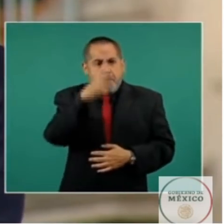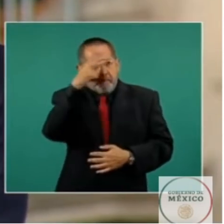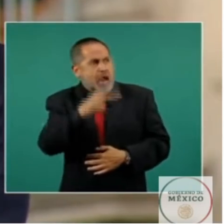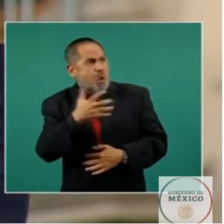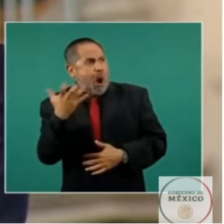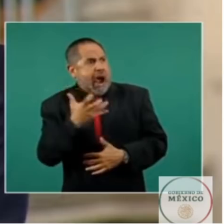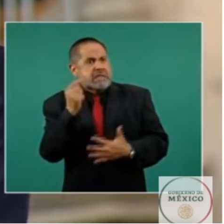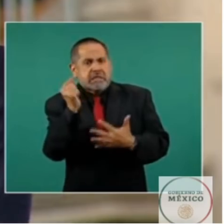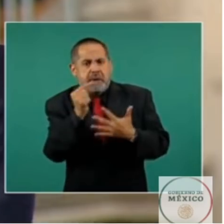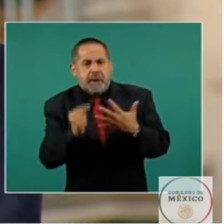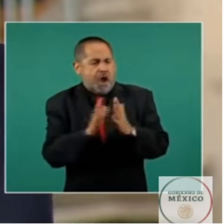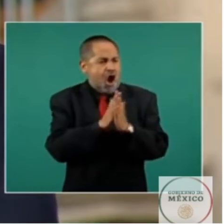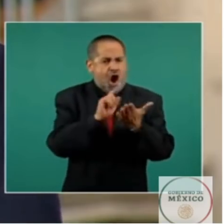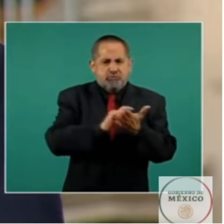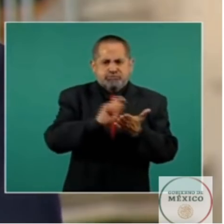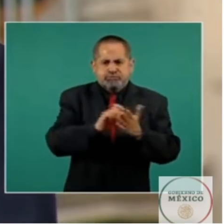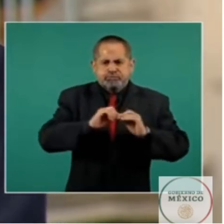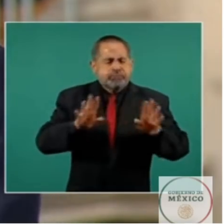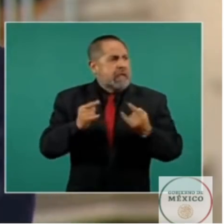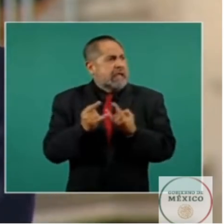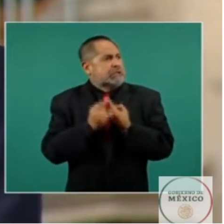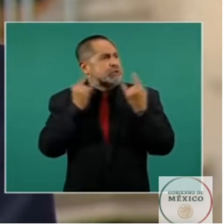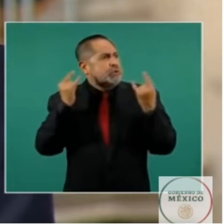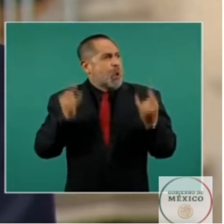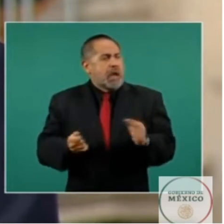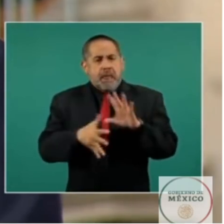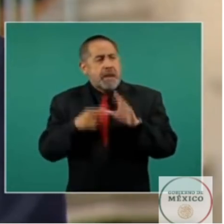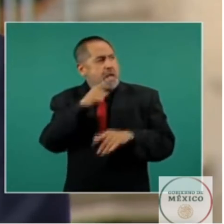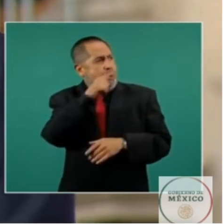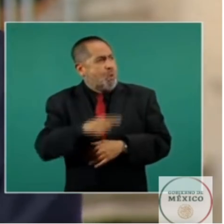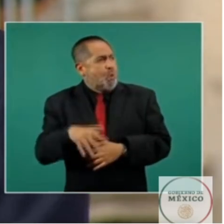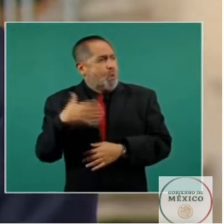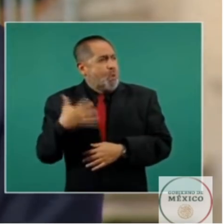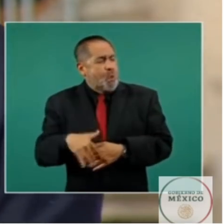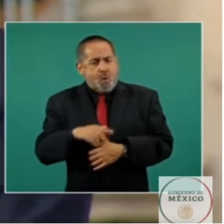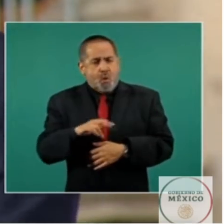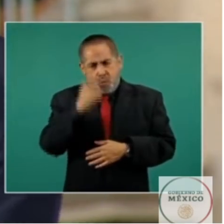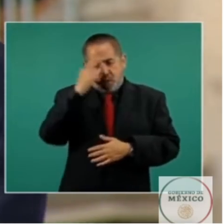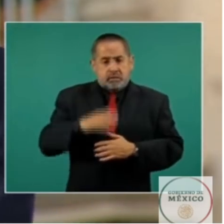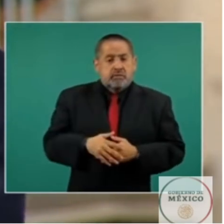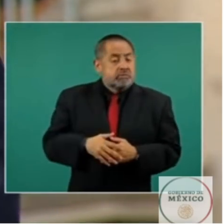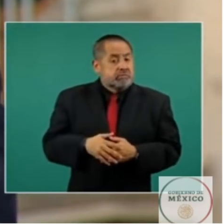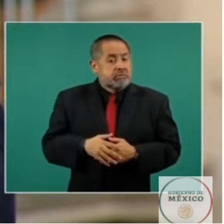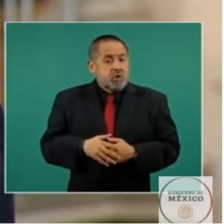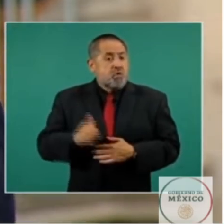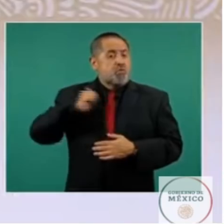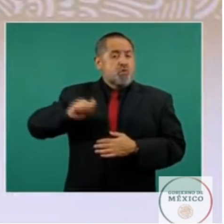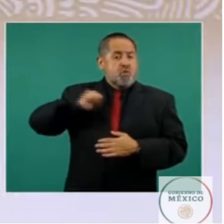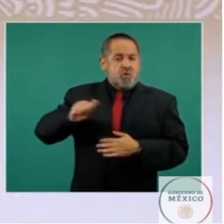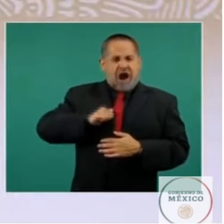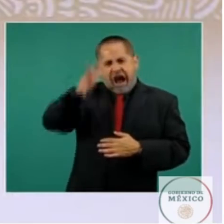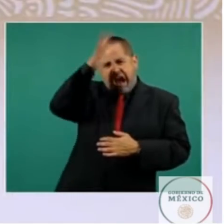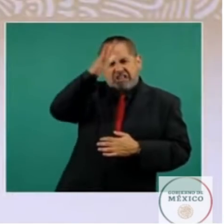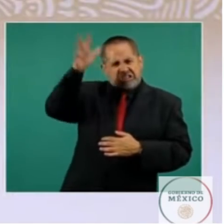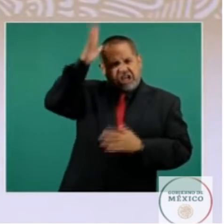en la literatura y la historia de América. ¿Cuánto es bella la tierra que habitaban los aztecas valientes?